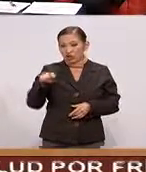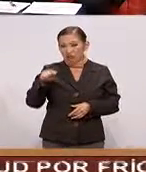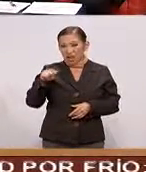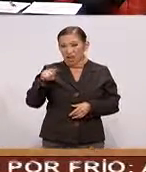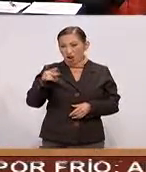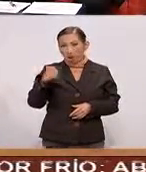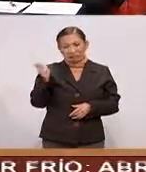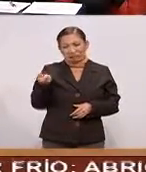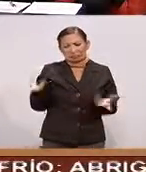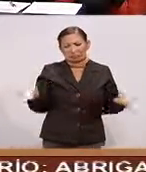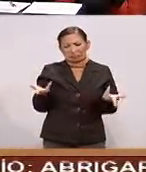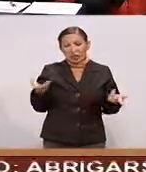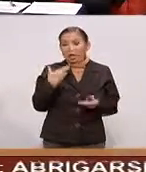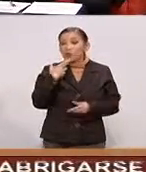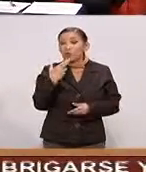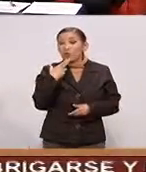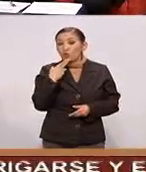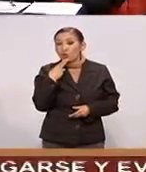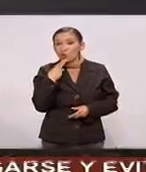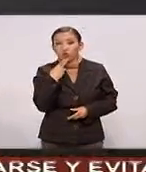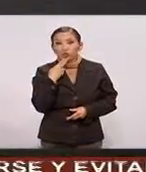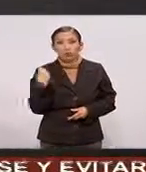principalmente El uso De